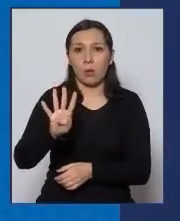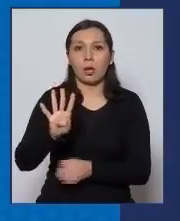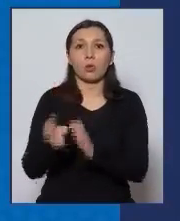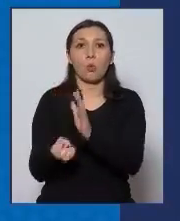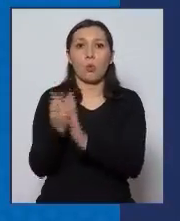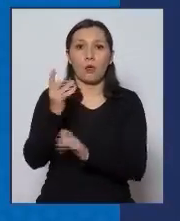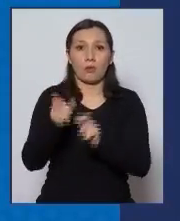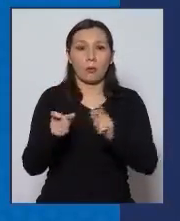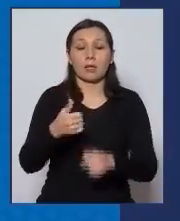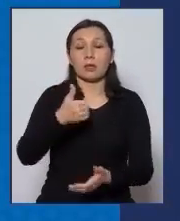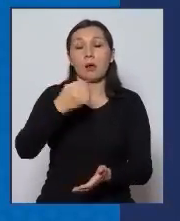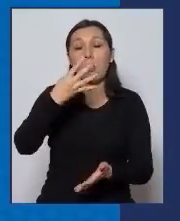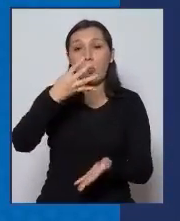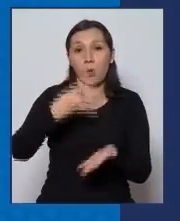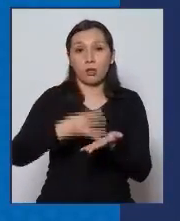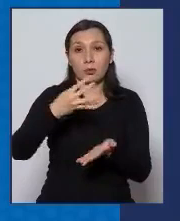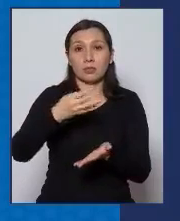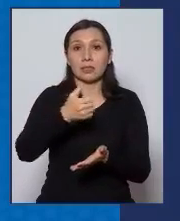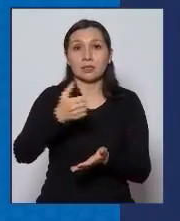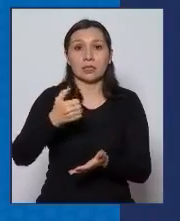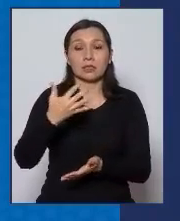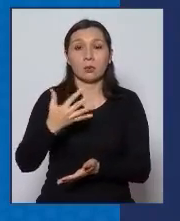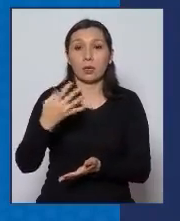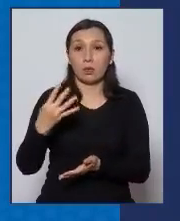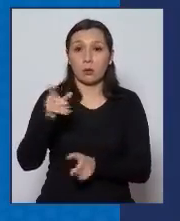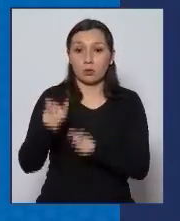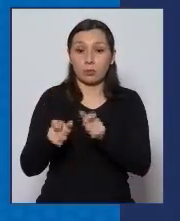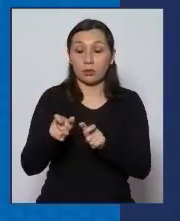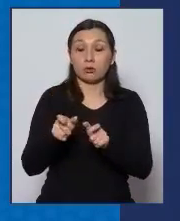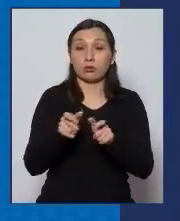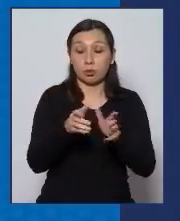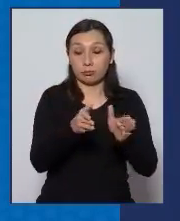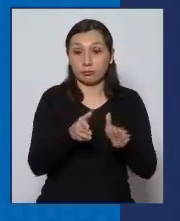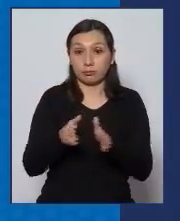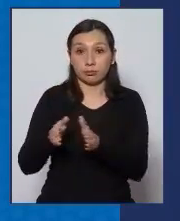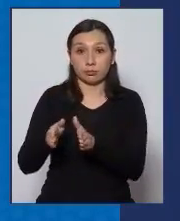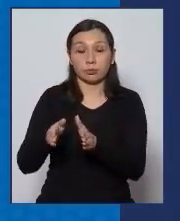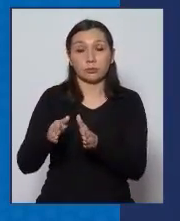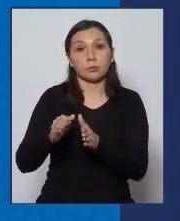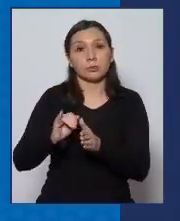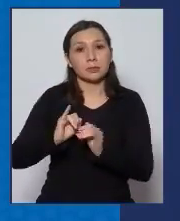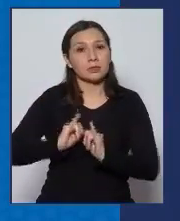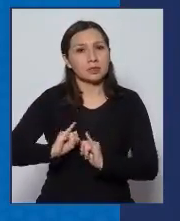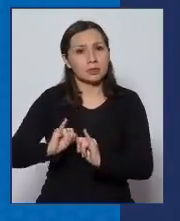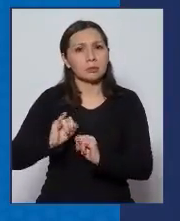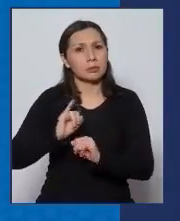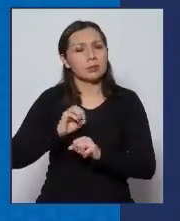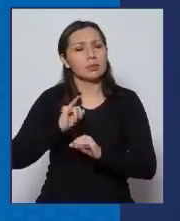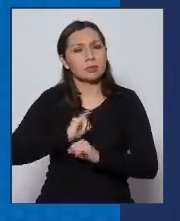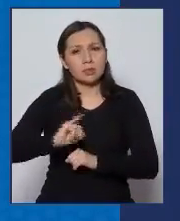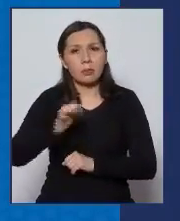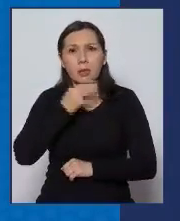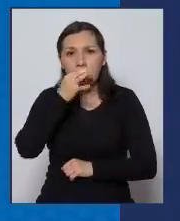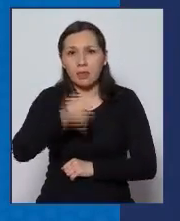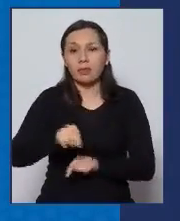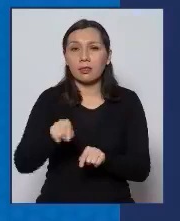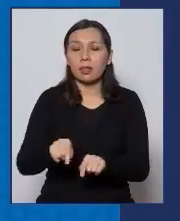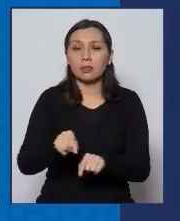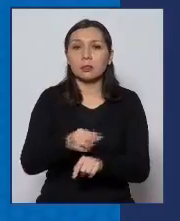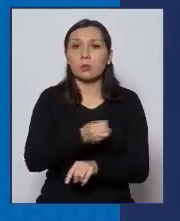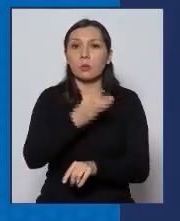nuevos casos, 4.654, de los cuales, como avisamos, advertimos siempre,